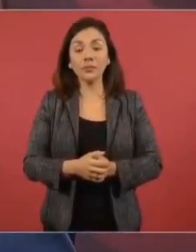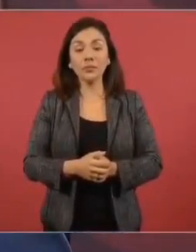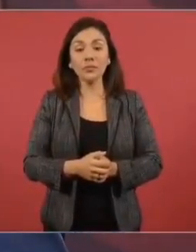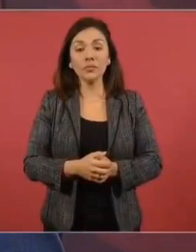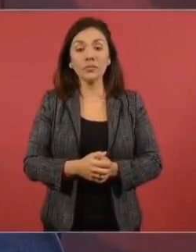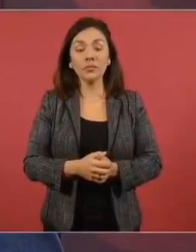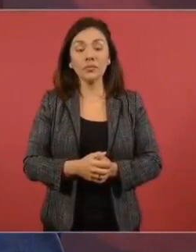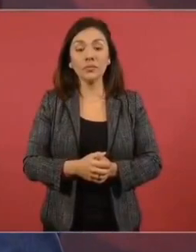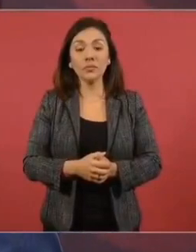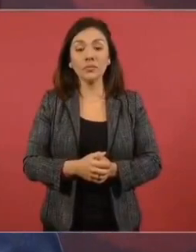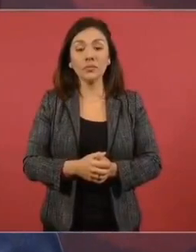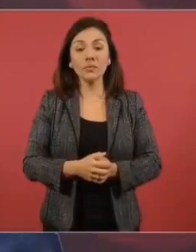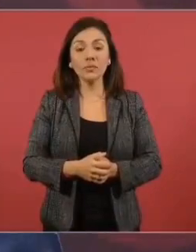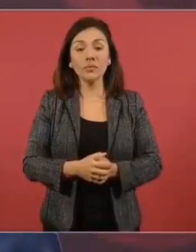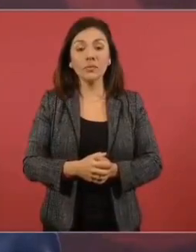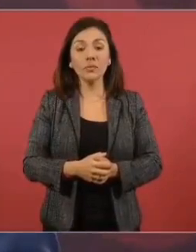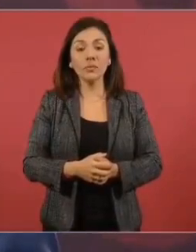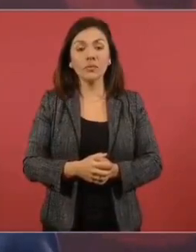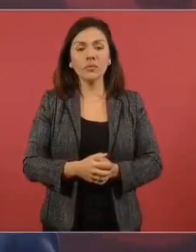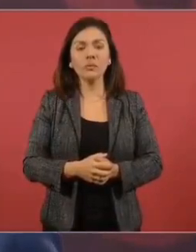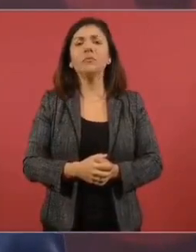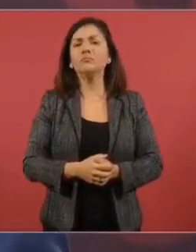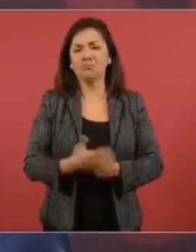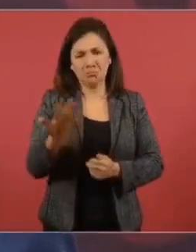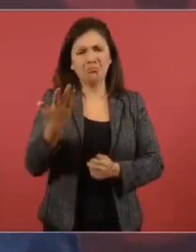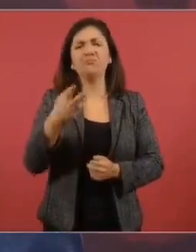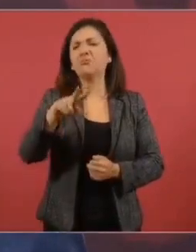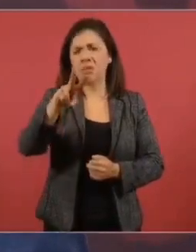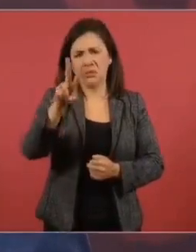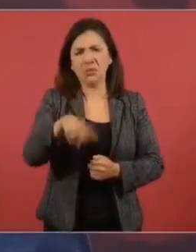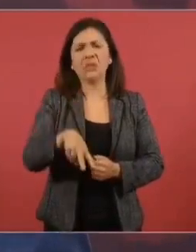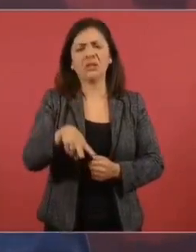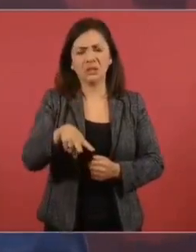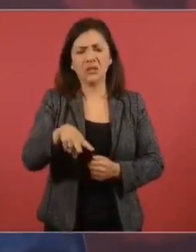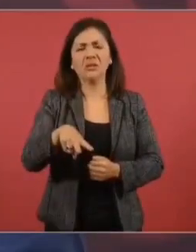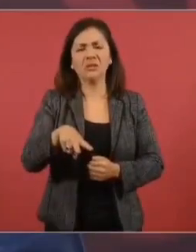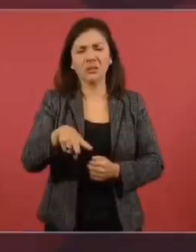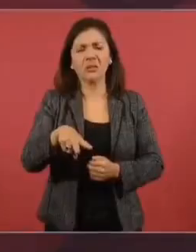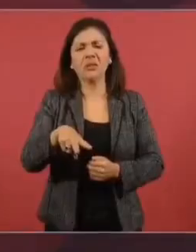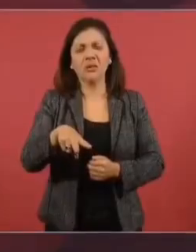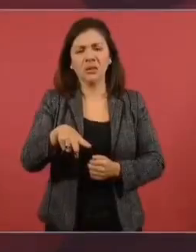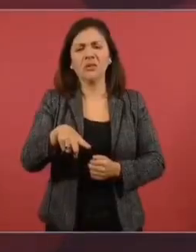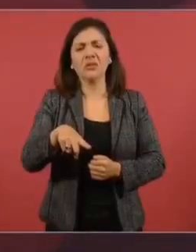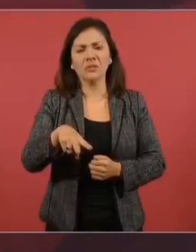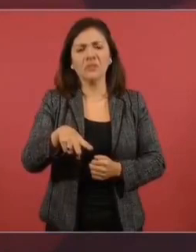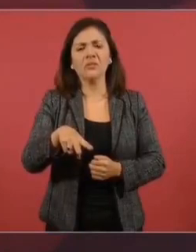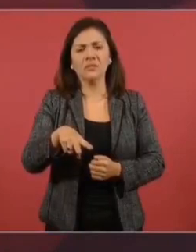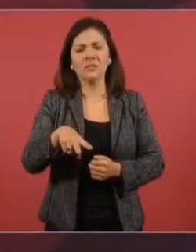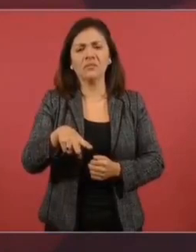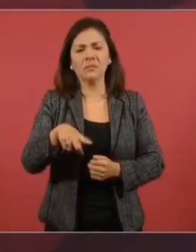Y sin duda estaríamos